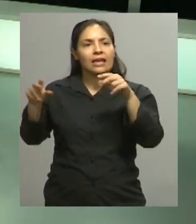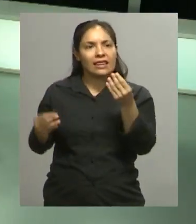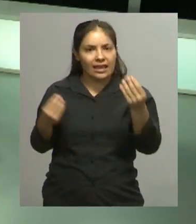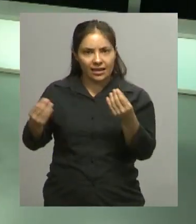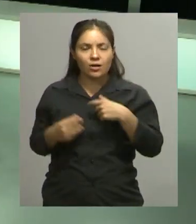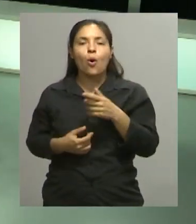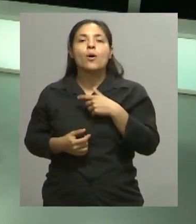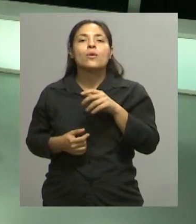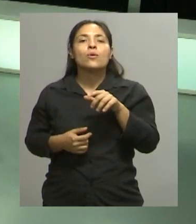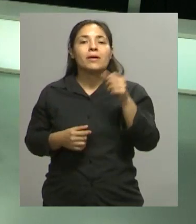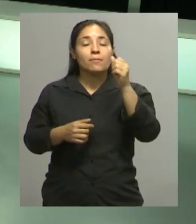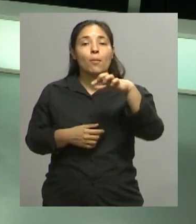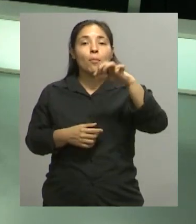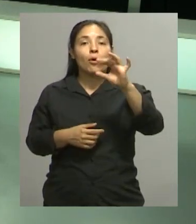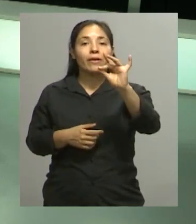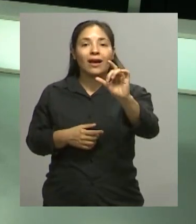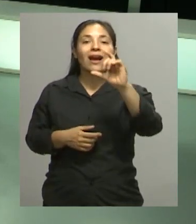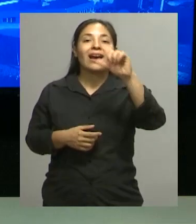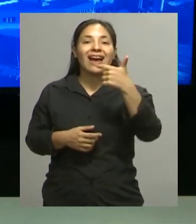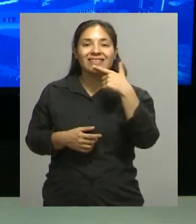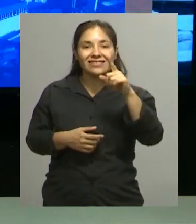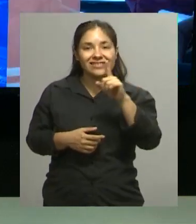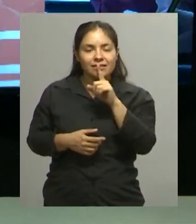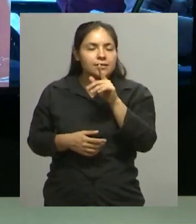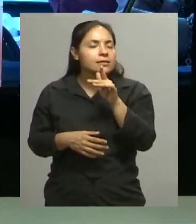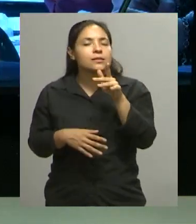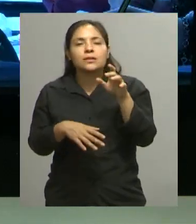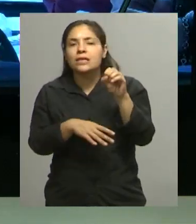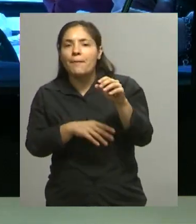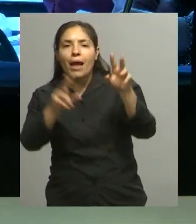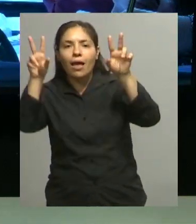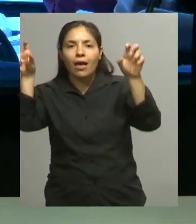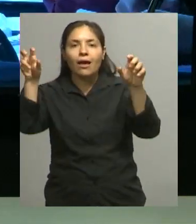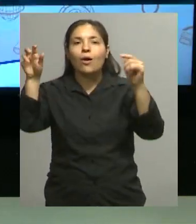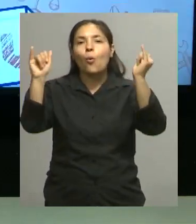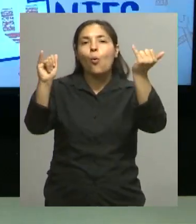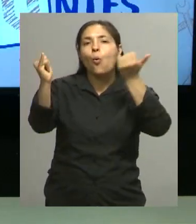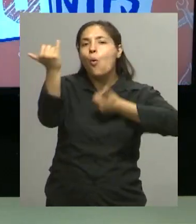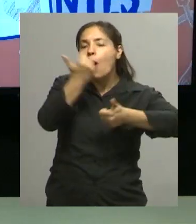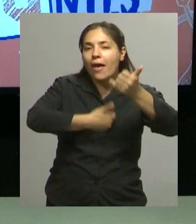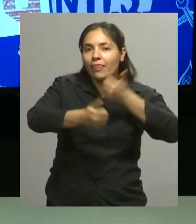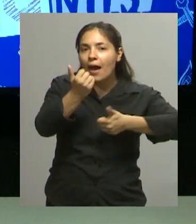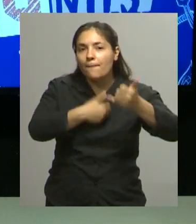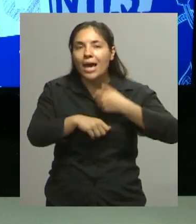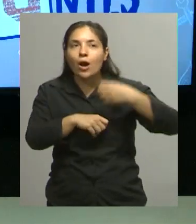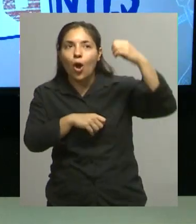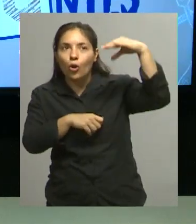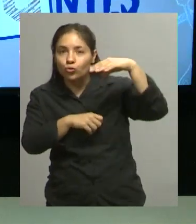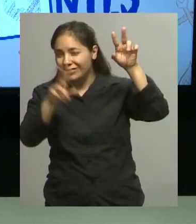Cuéntame con Luz A ver, contanos Viviana Esto es un proyecto que